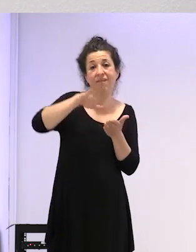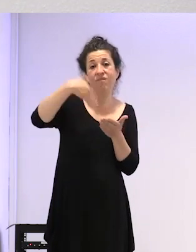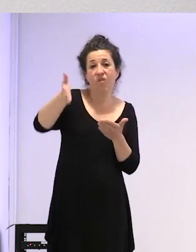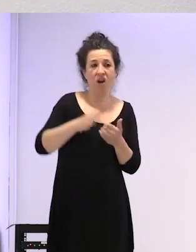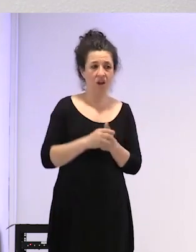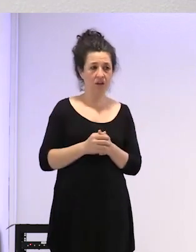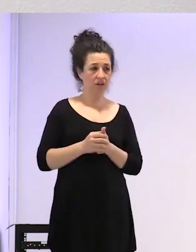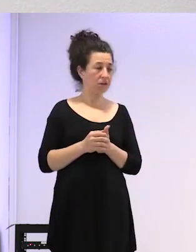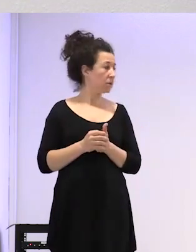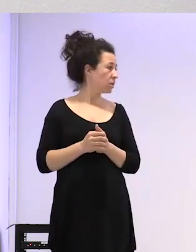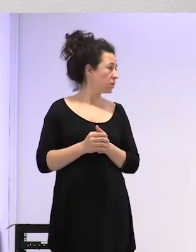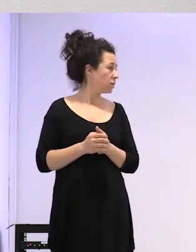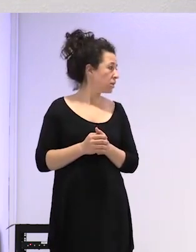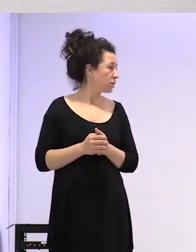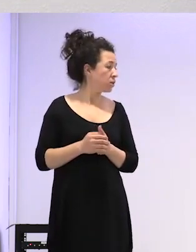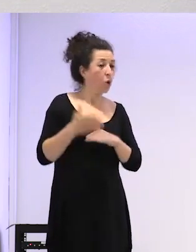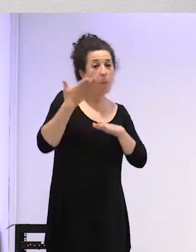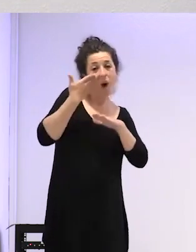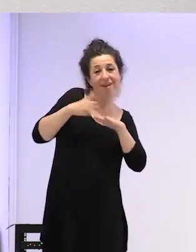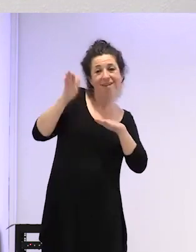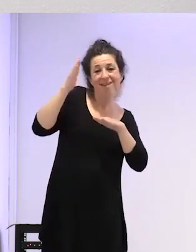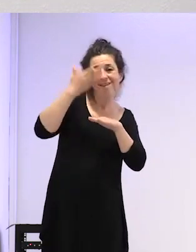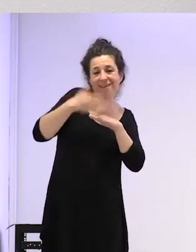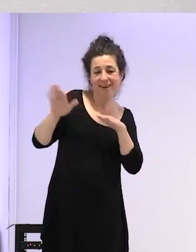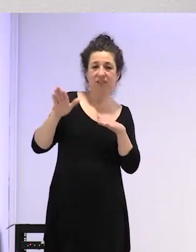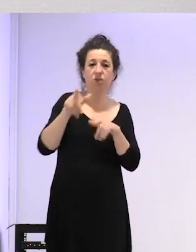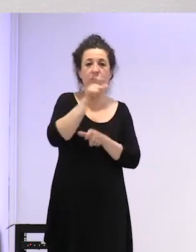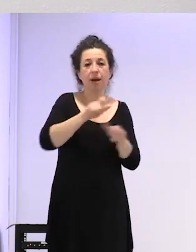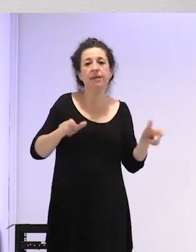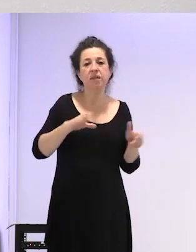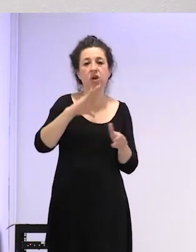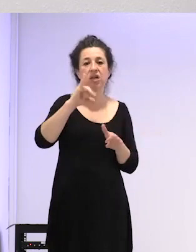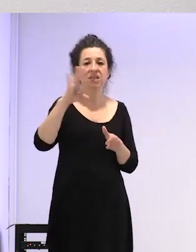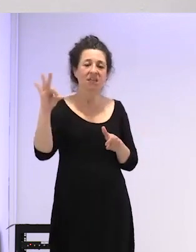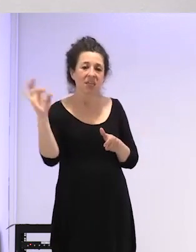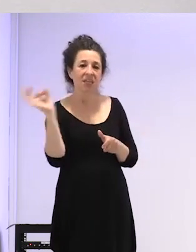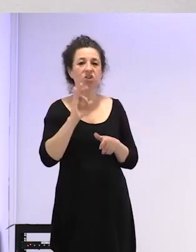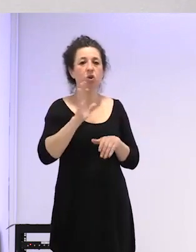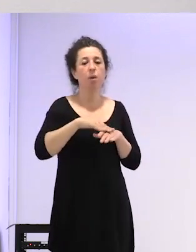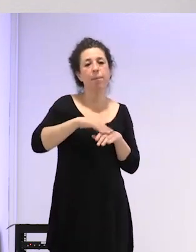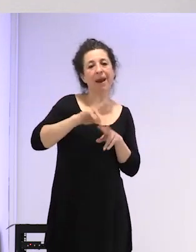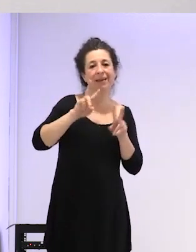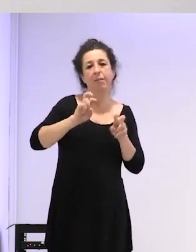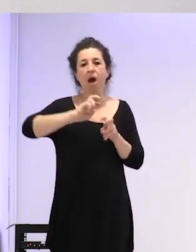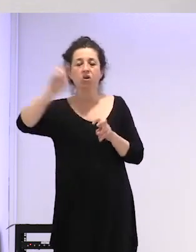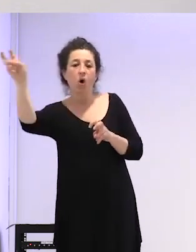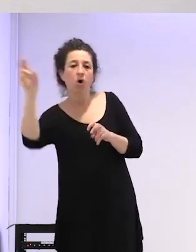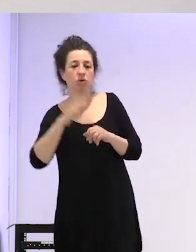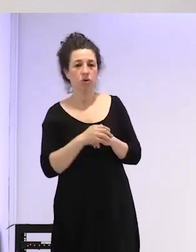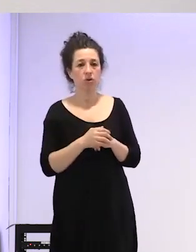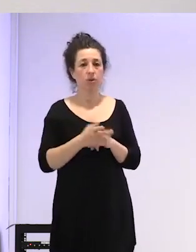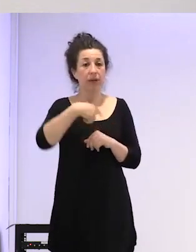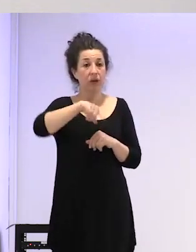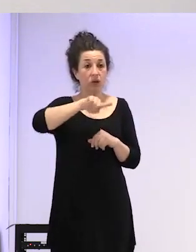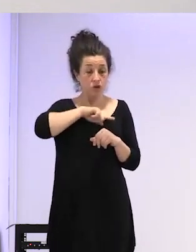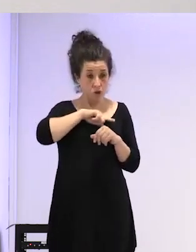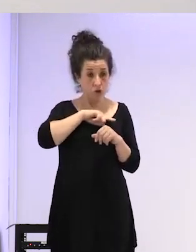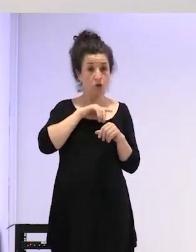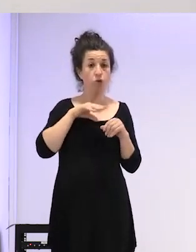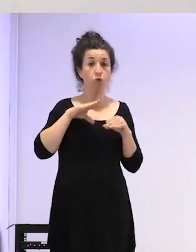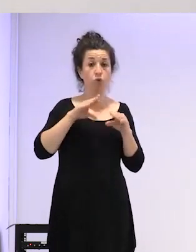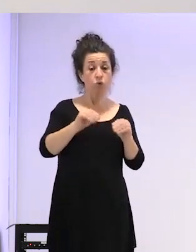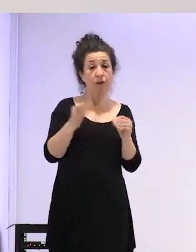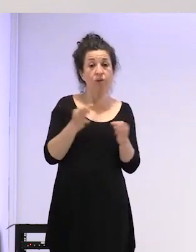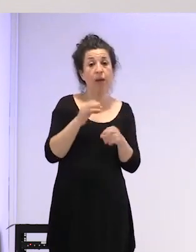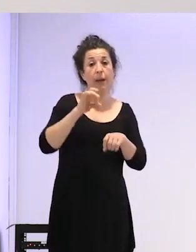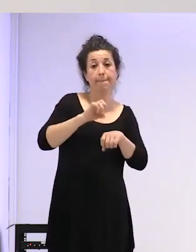claro si son restos de o sea para gente cis o para otra cosa anticonceptivos o para bueno utilizamos los medicamentos que hay